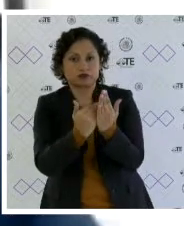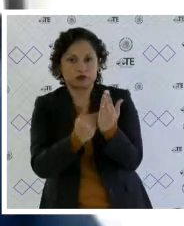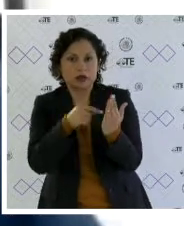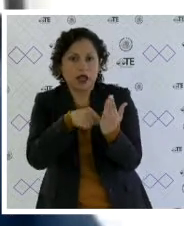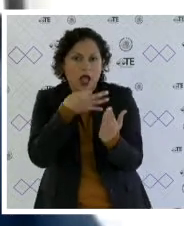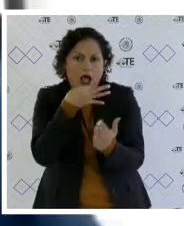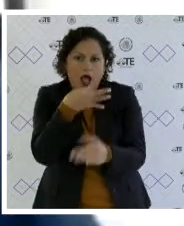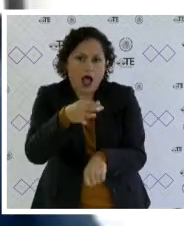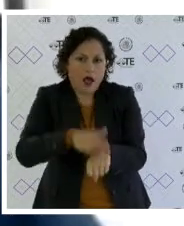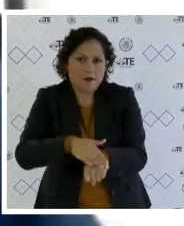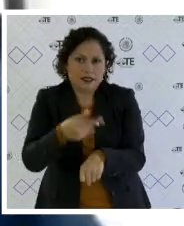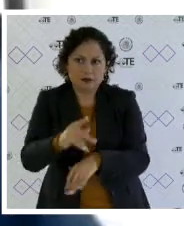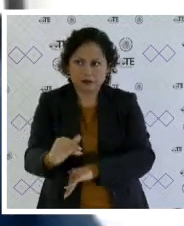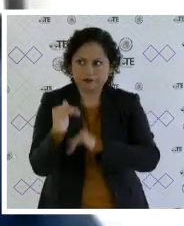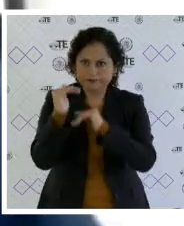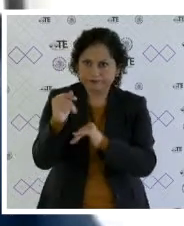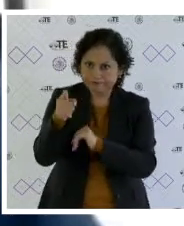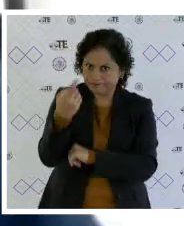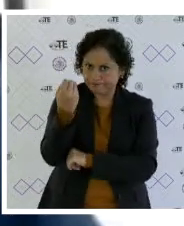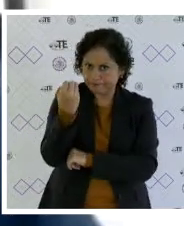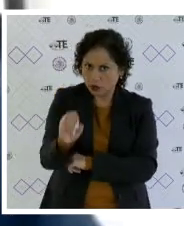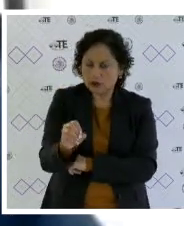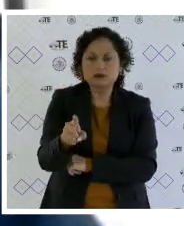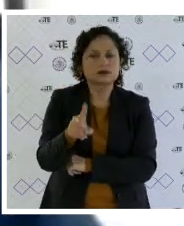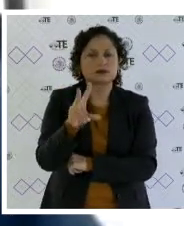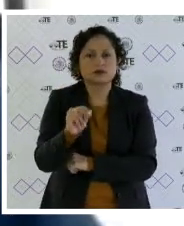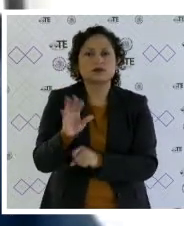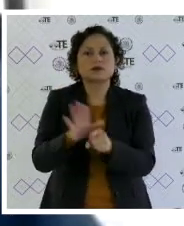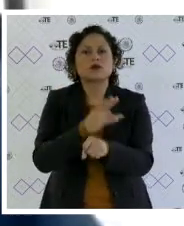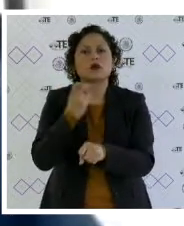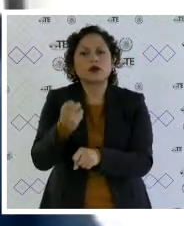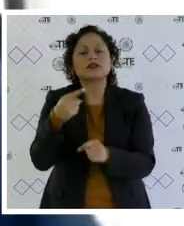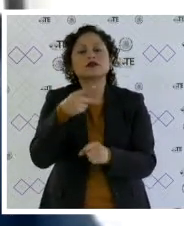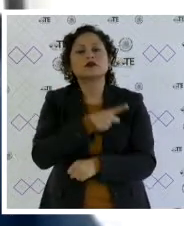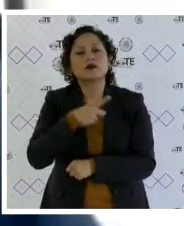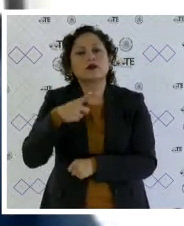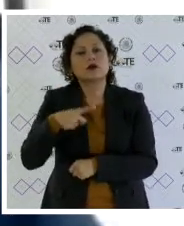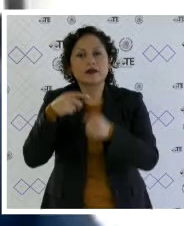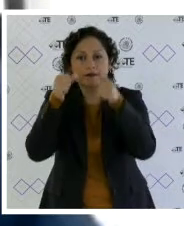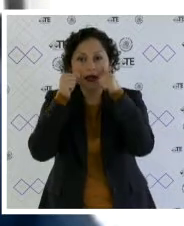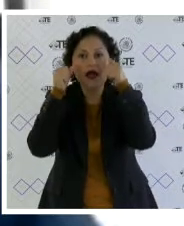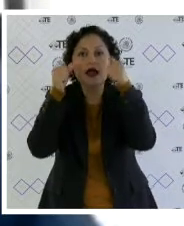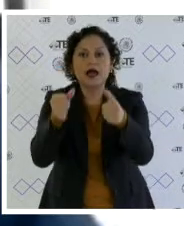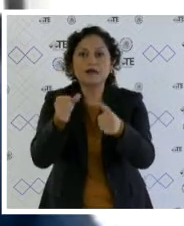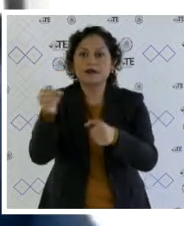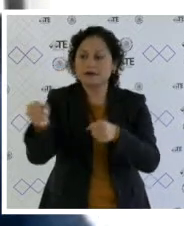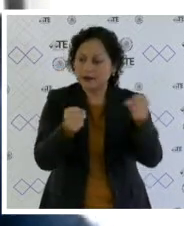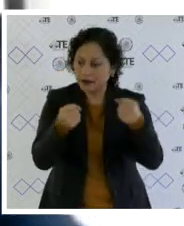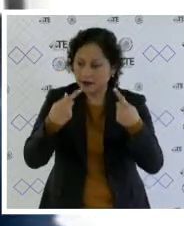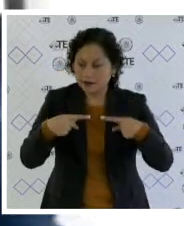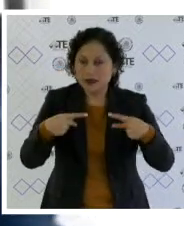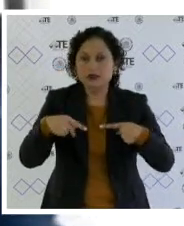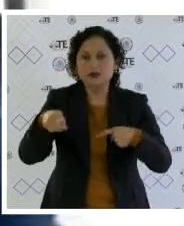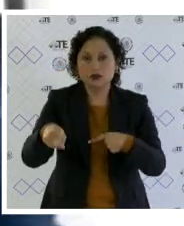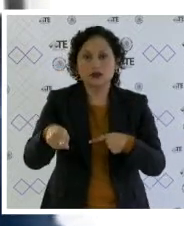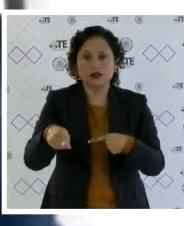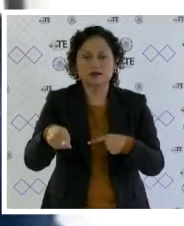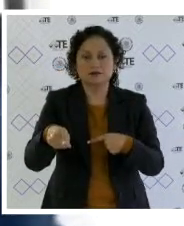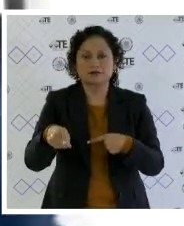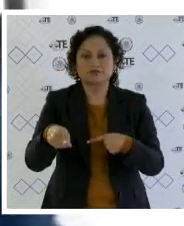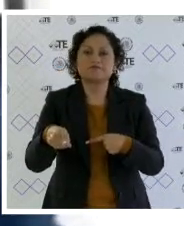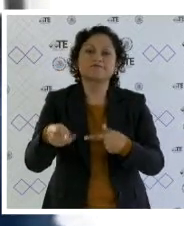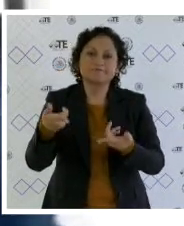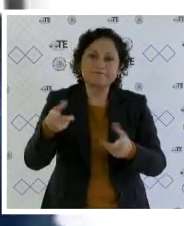limitativos. En ese sentido, es posible concluir que estas tienen preferencia para ocupar las posiciones 7 y 9 que